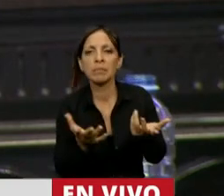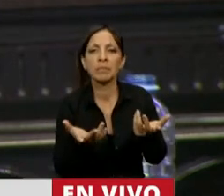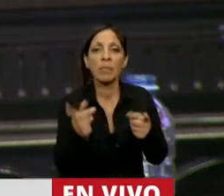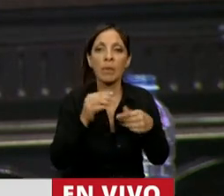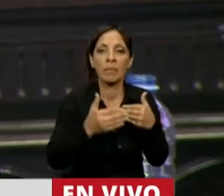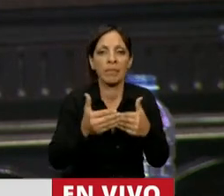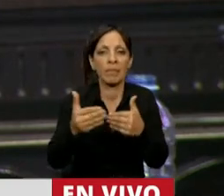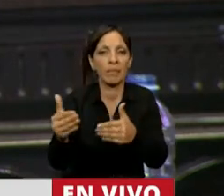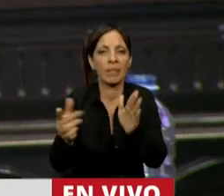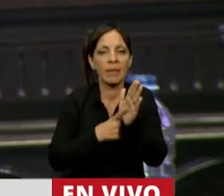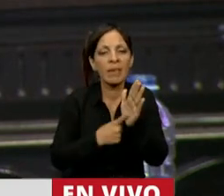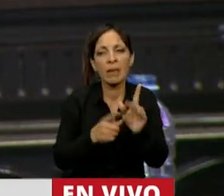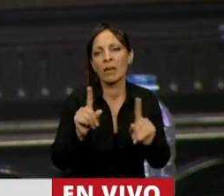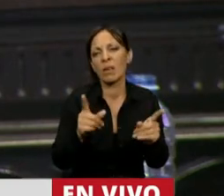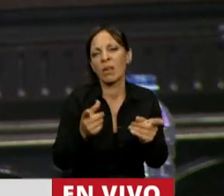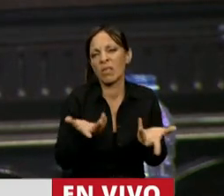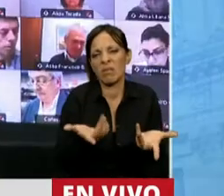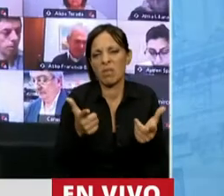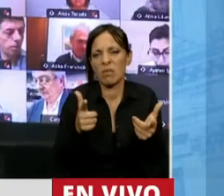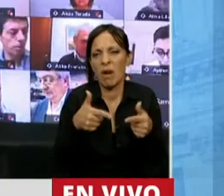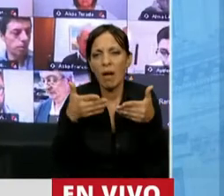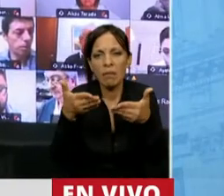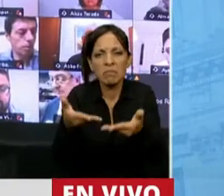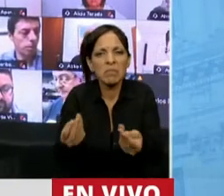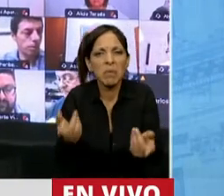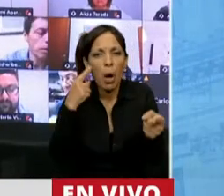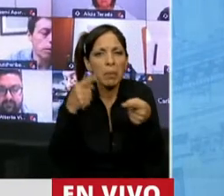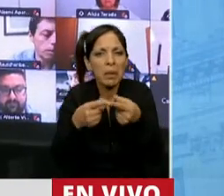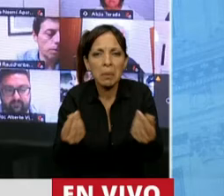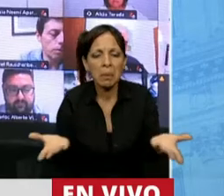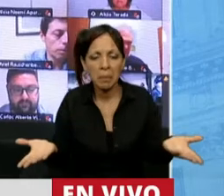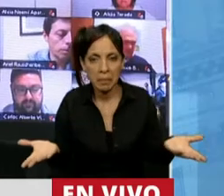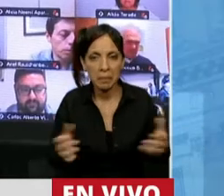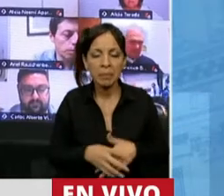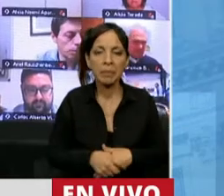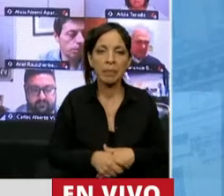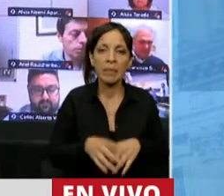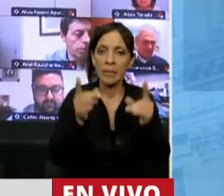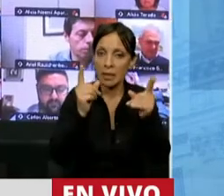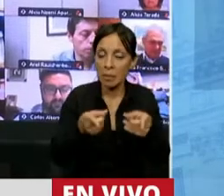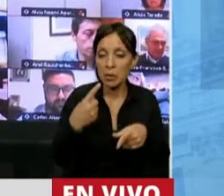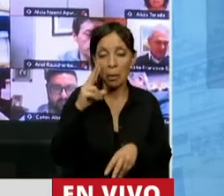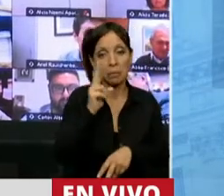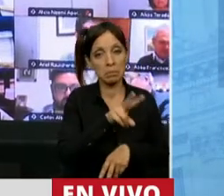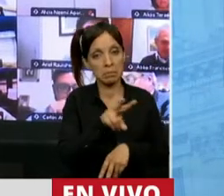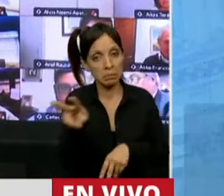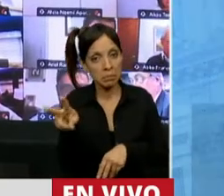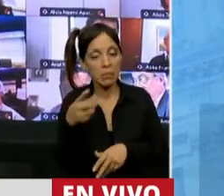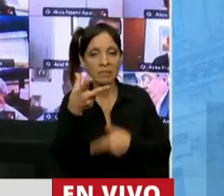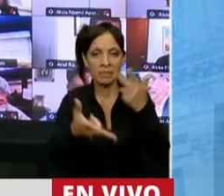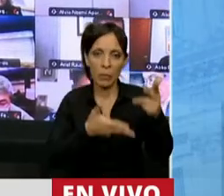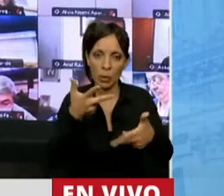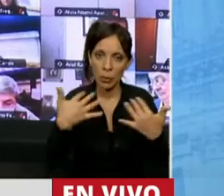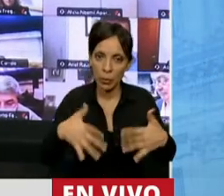reglamento que sabemos que no van a llegar a ningún puerto. Por otro lado, escucho que hablan mucho del tema